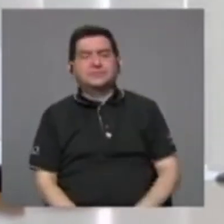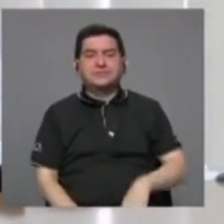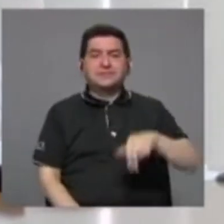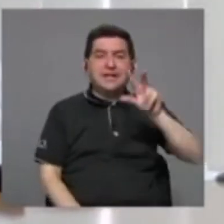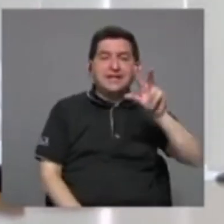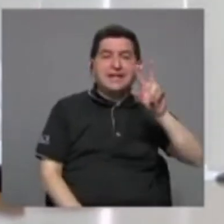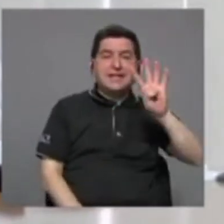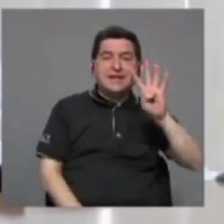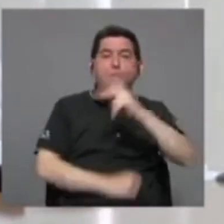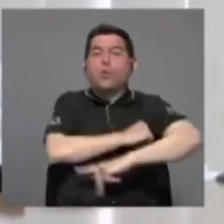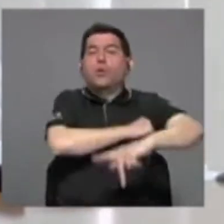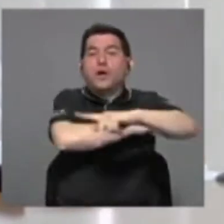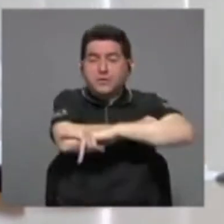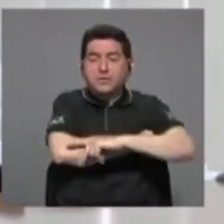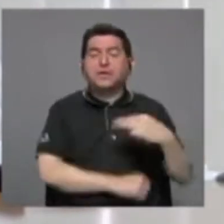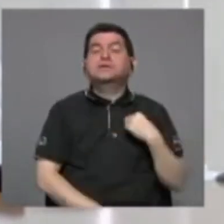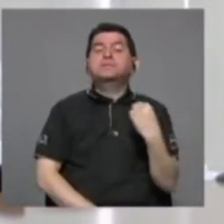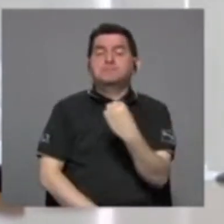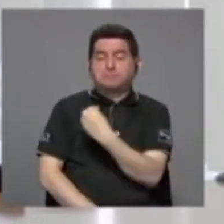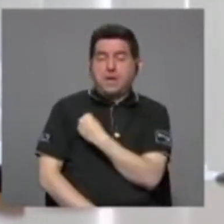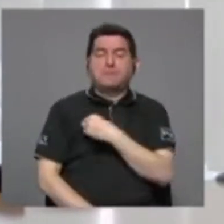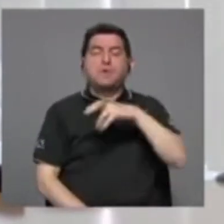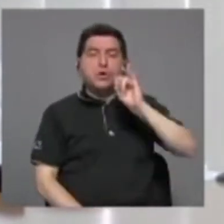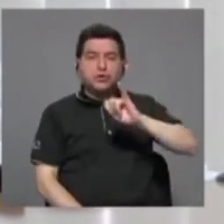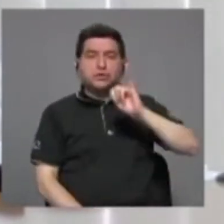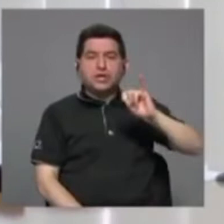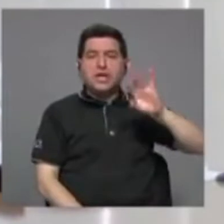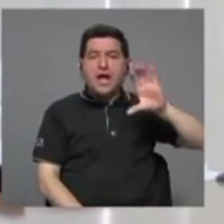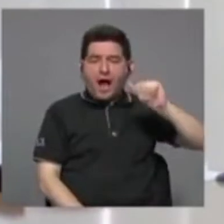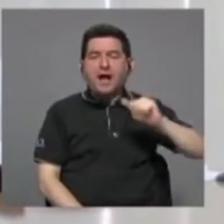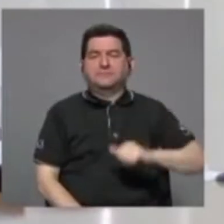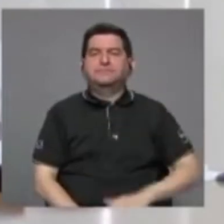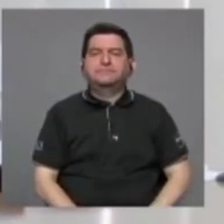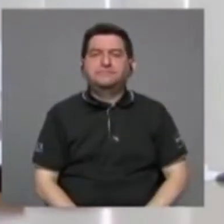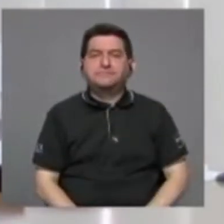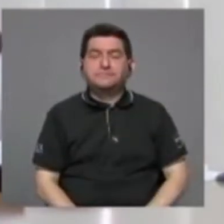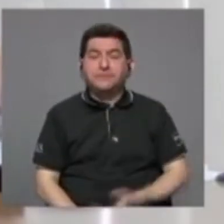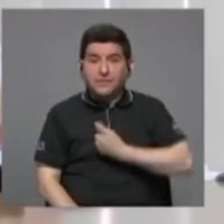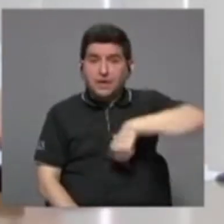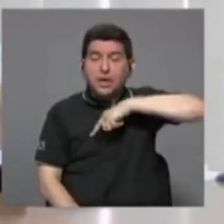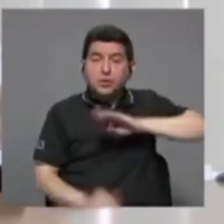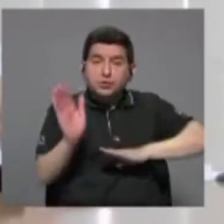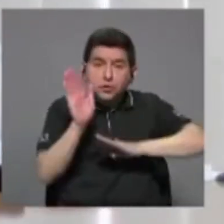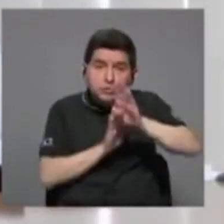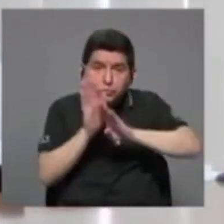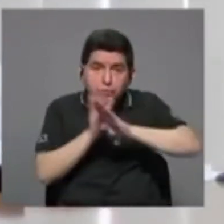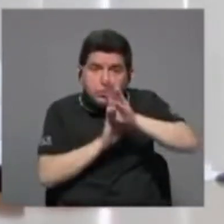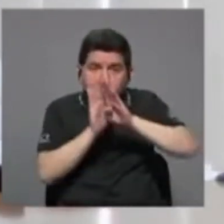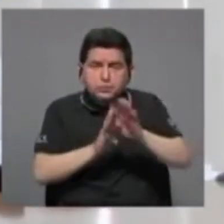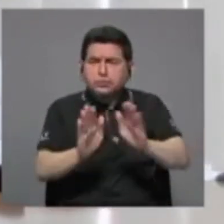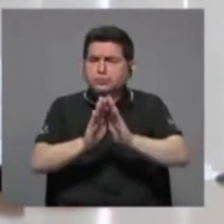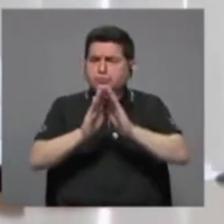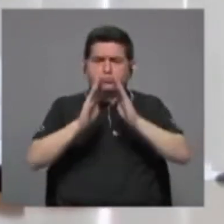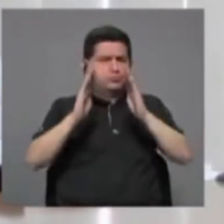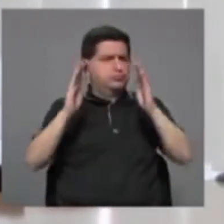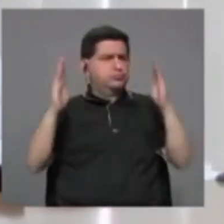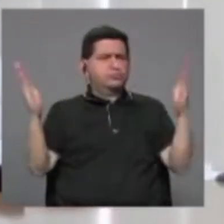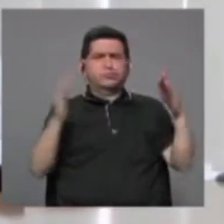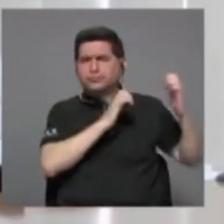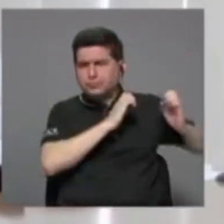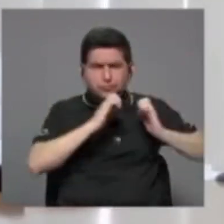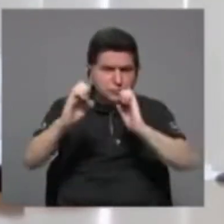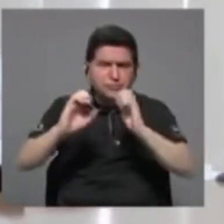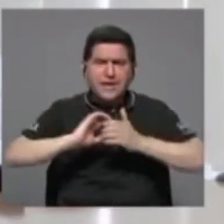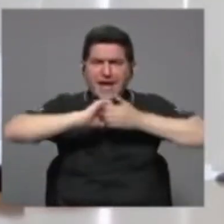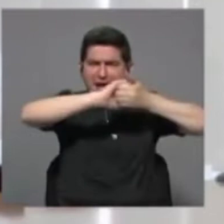países forman parte del IICA y estamos desarrollando una amplia estrategia,